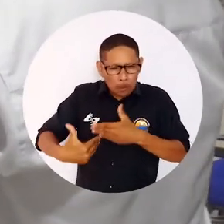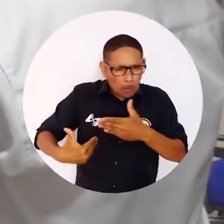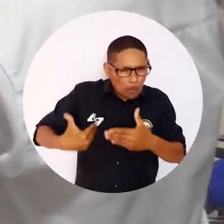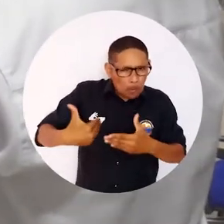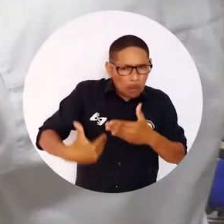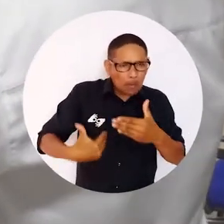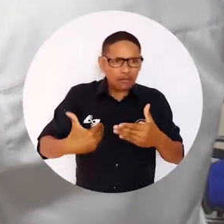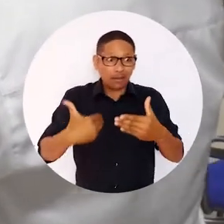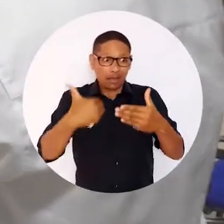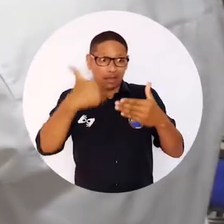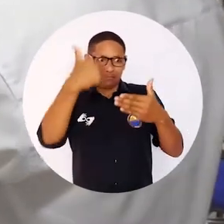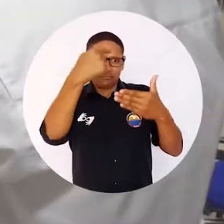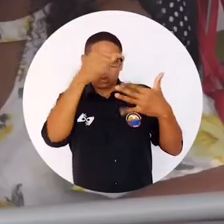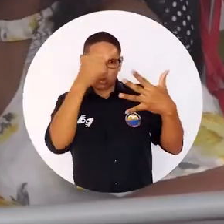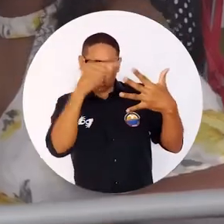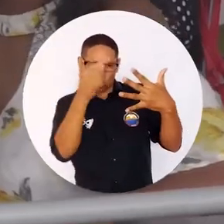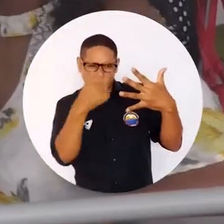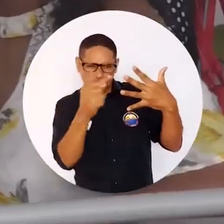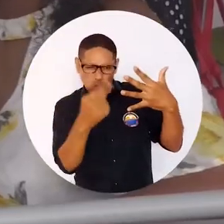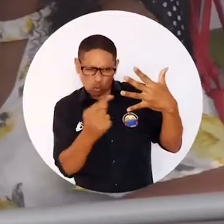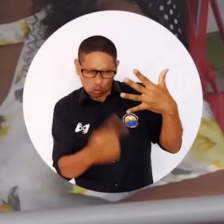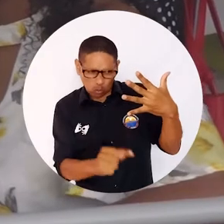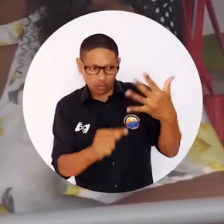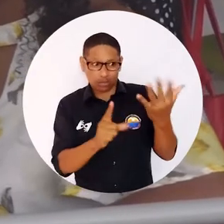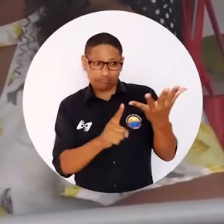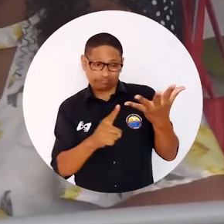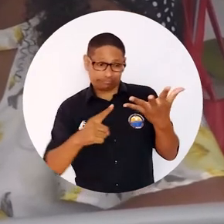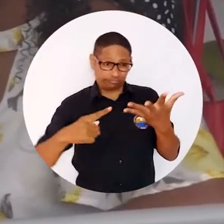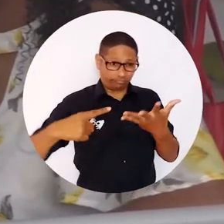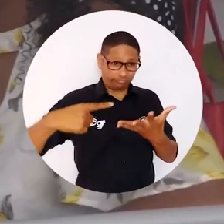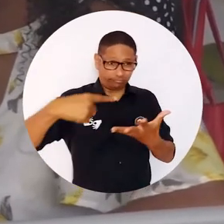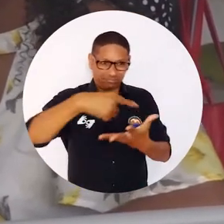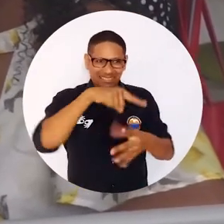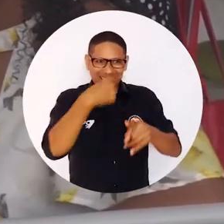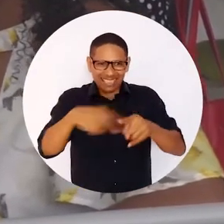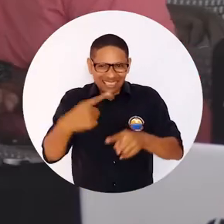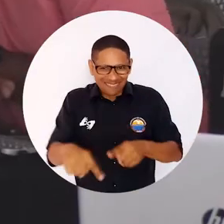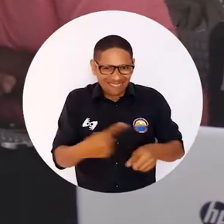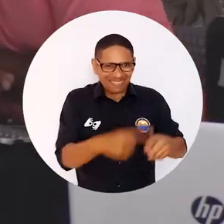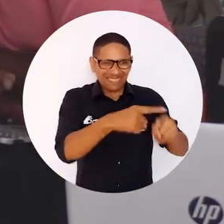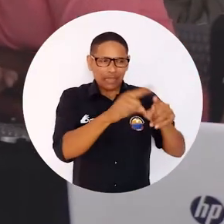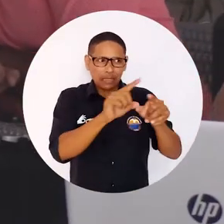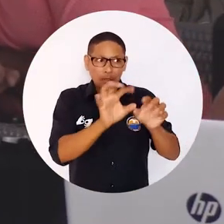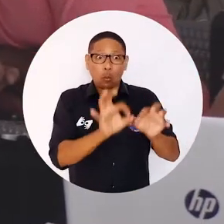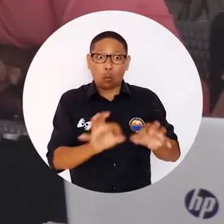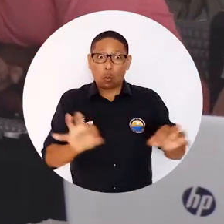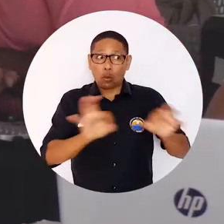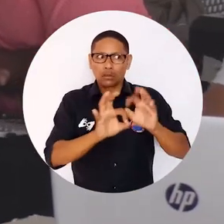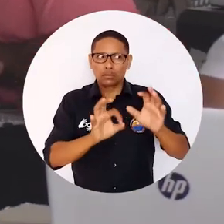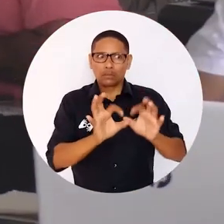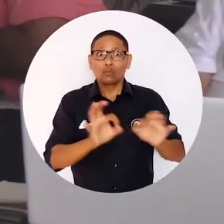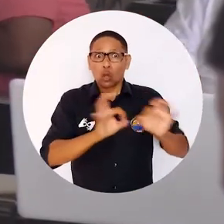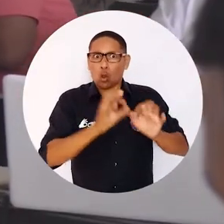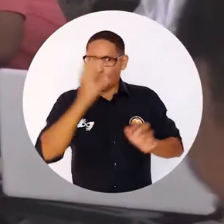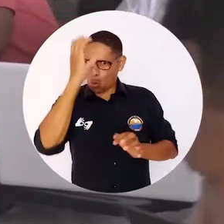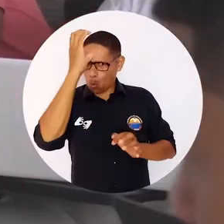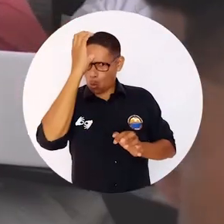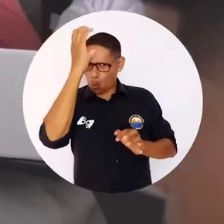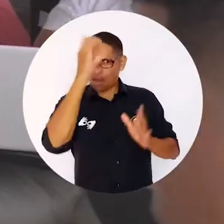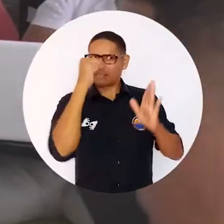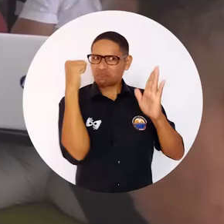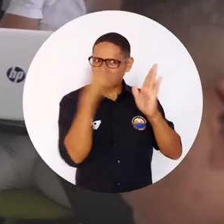de la interdisciplinaridad, de la transdisciplinaridad incluso, más allá de los conocimientos